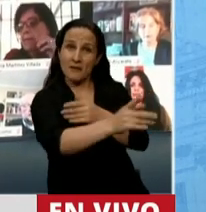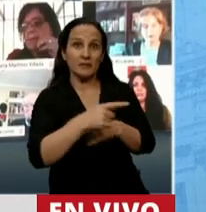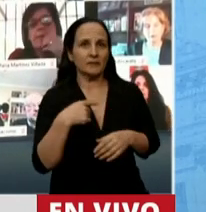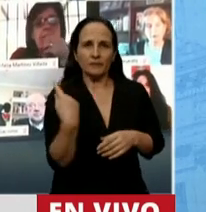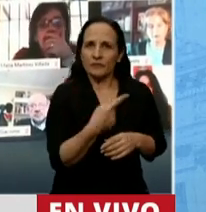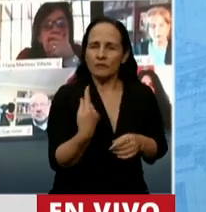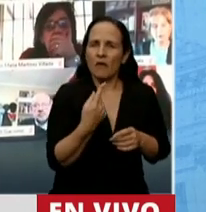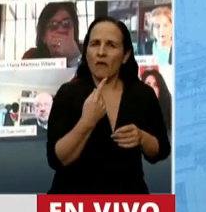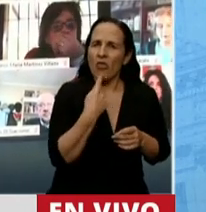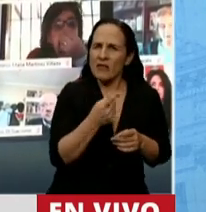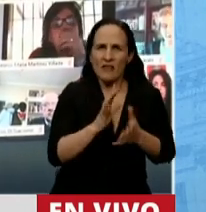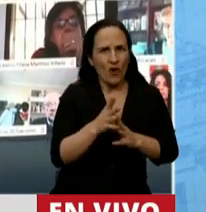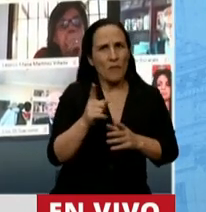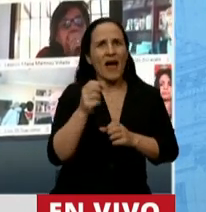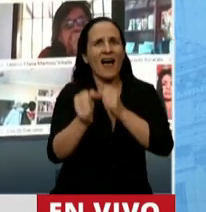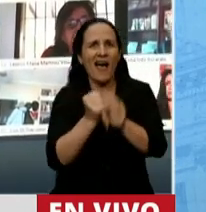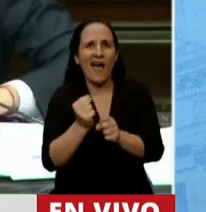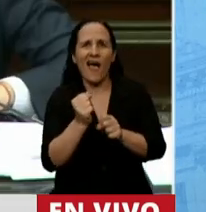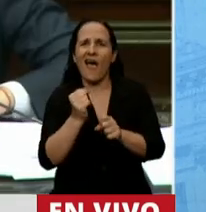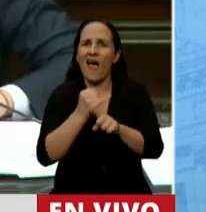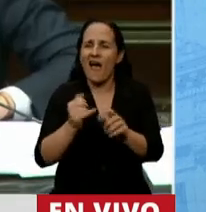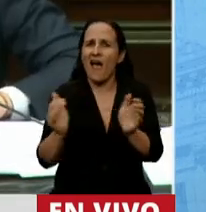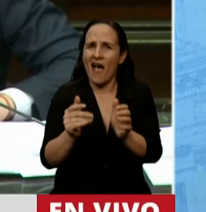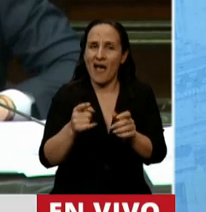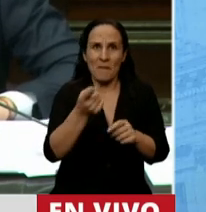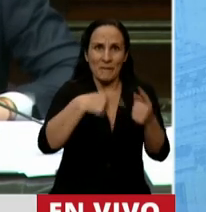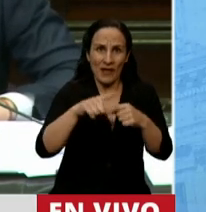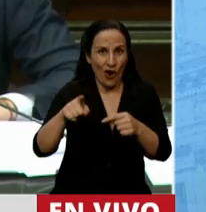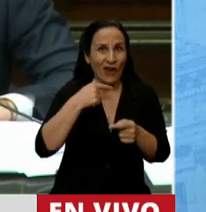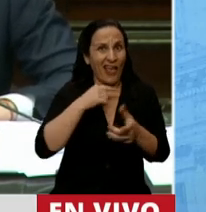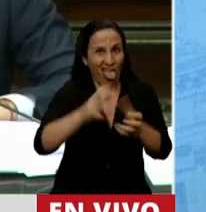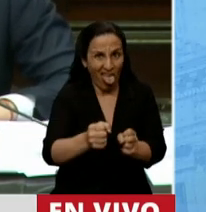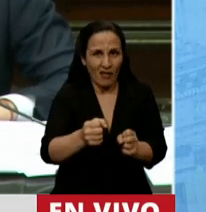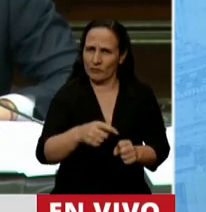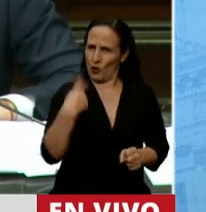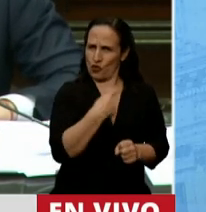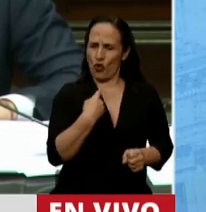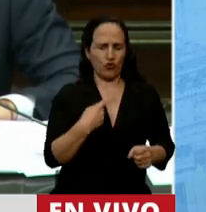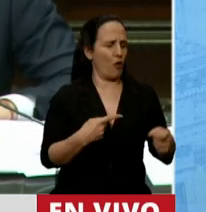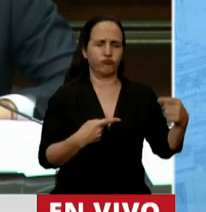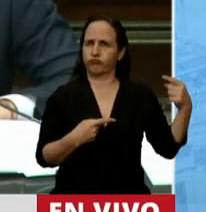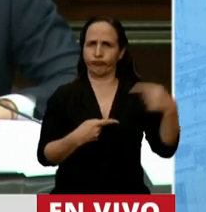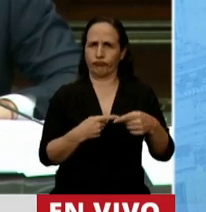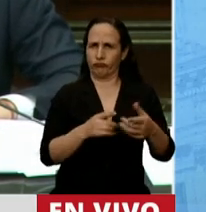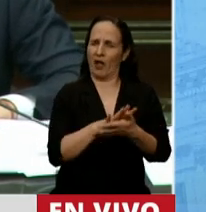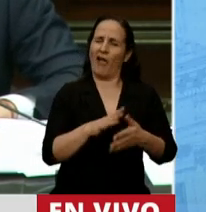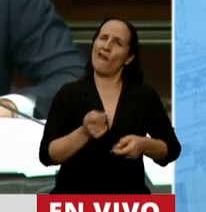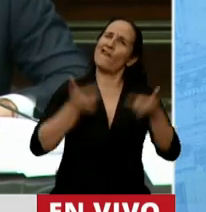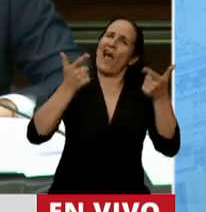dice, va a encontrar férreos opositores. No nos van a llevar por delante así nomás.